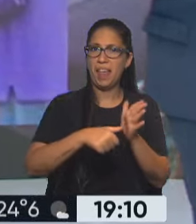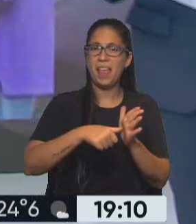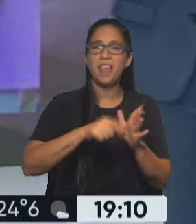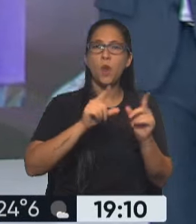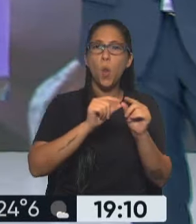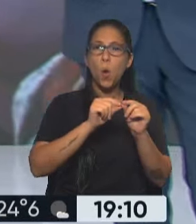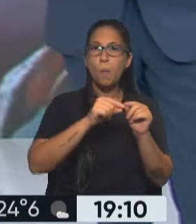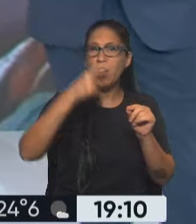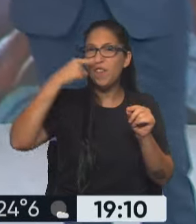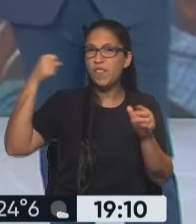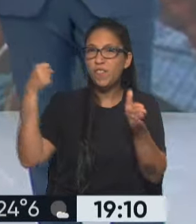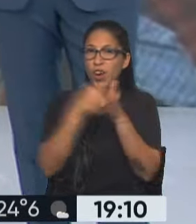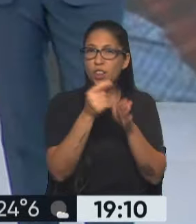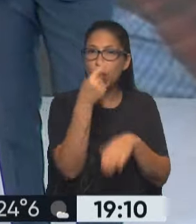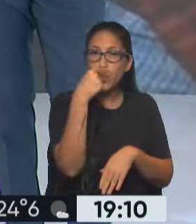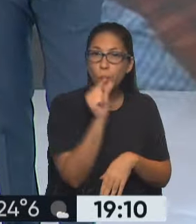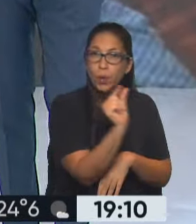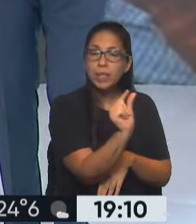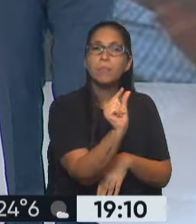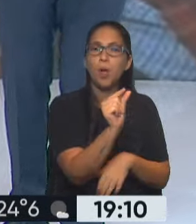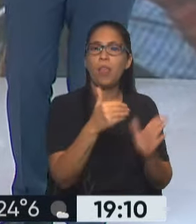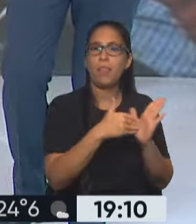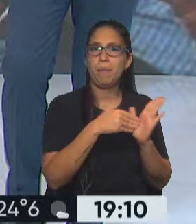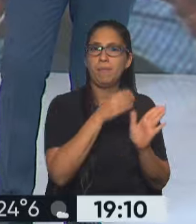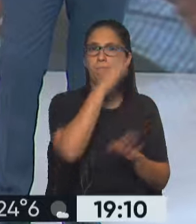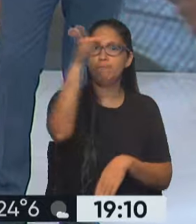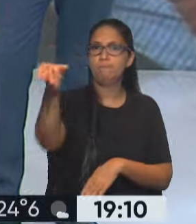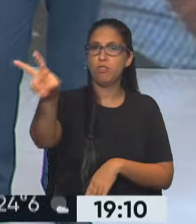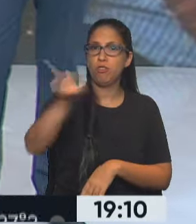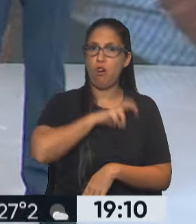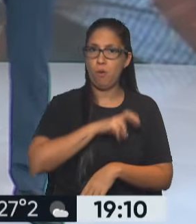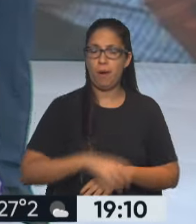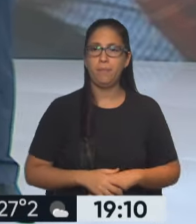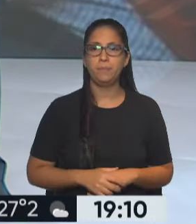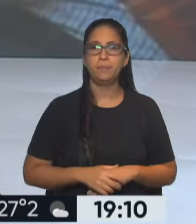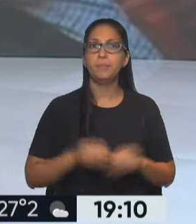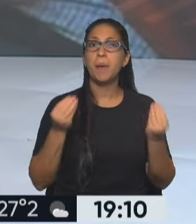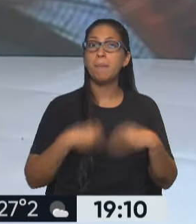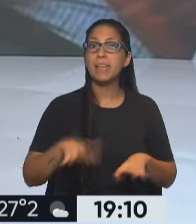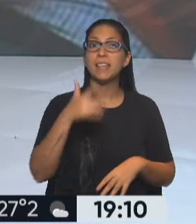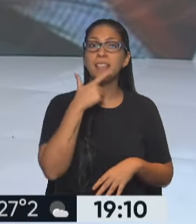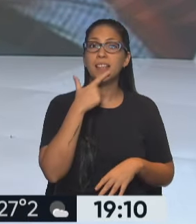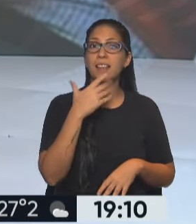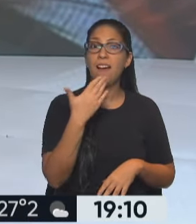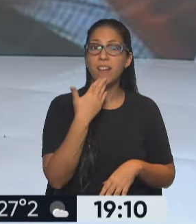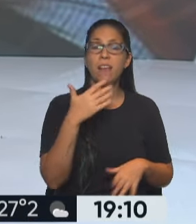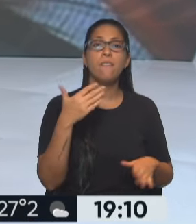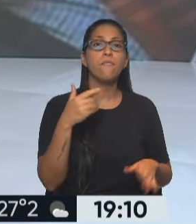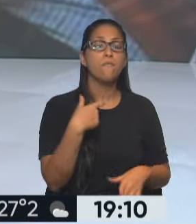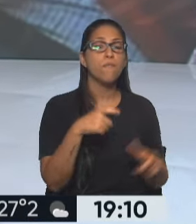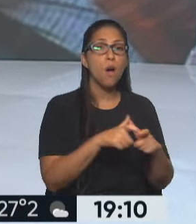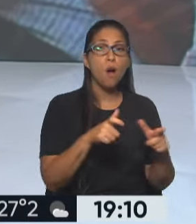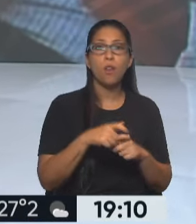Reiteramos, a partir del 17 de abril, punto de partida para el pago de bonos y el aumento